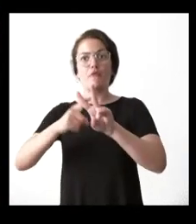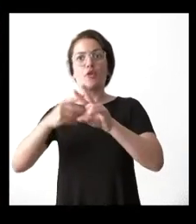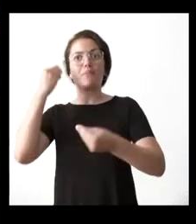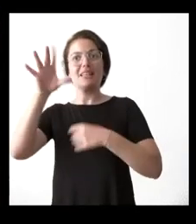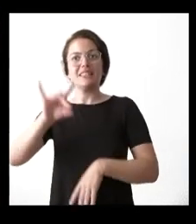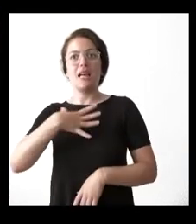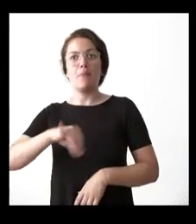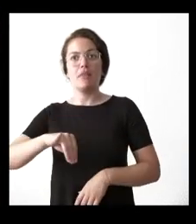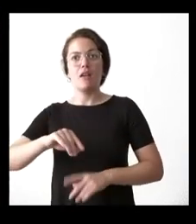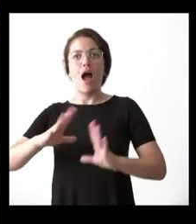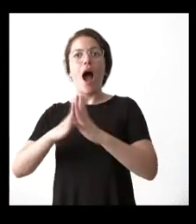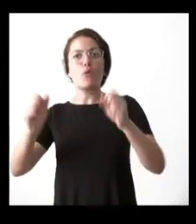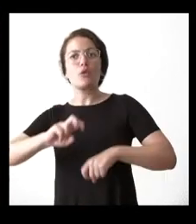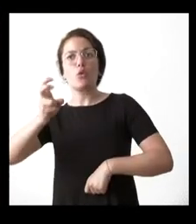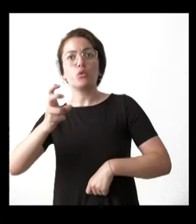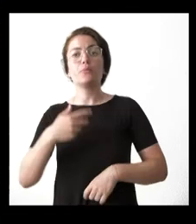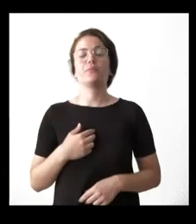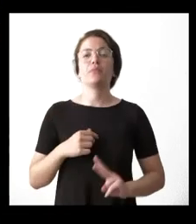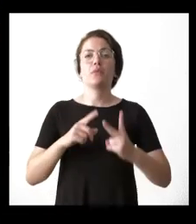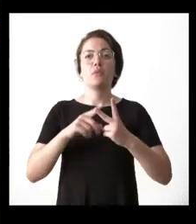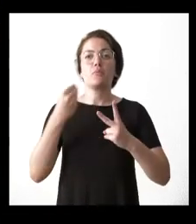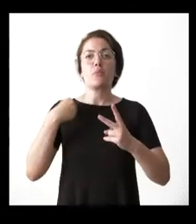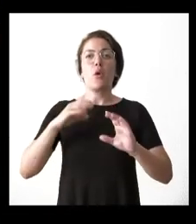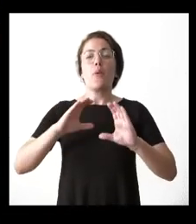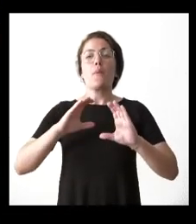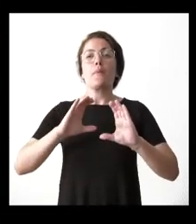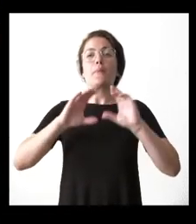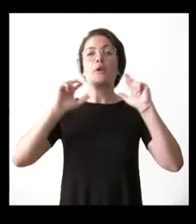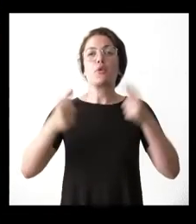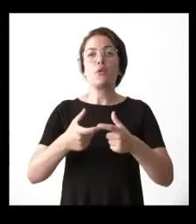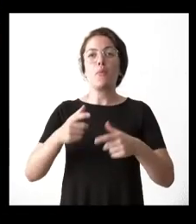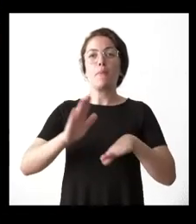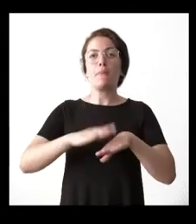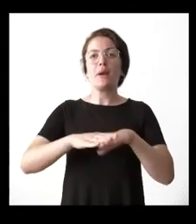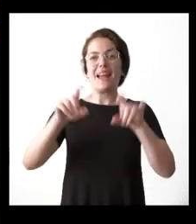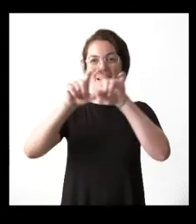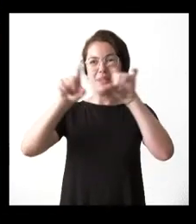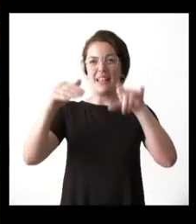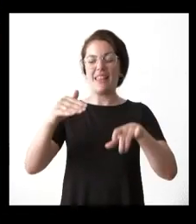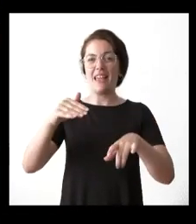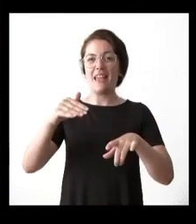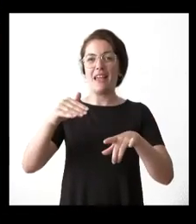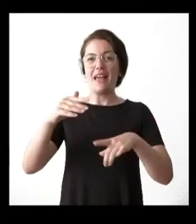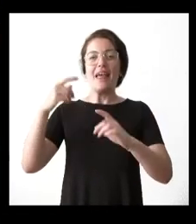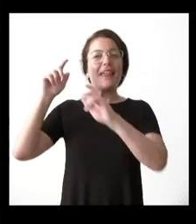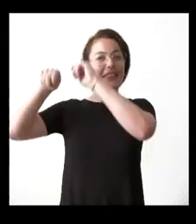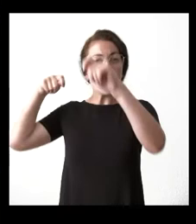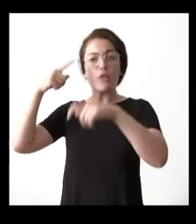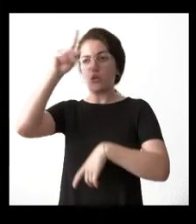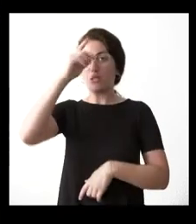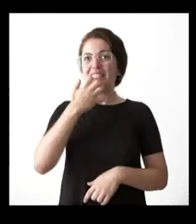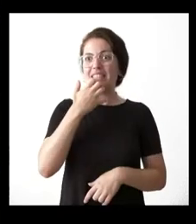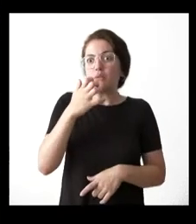y en segundo lugar para la reunión de mañana con Tifuli System la empresa que se va a Zaragoza no sé qué le va a manifestar la Junta a los trabajadores